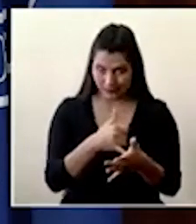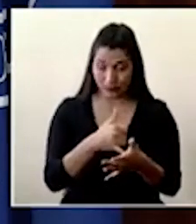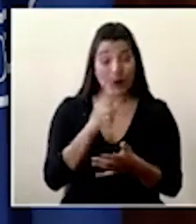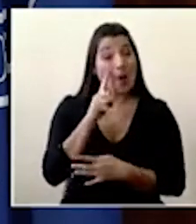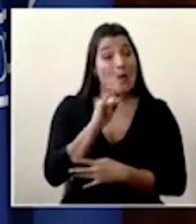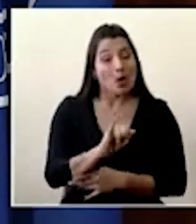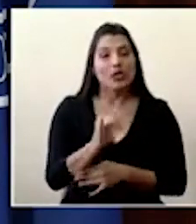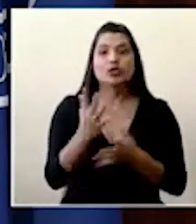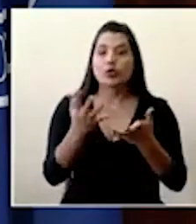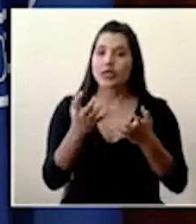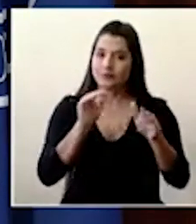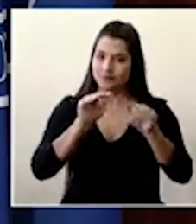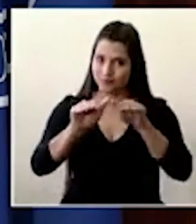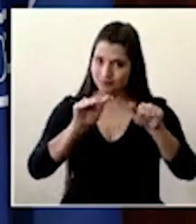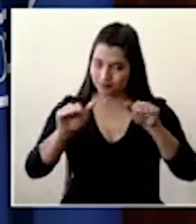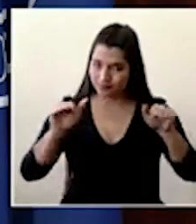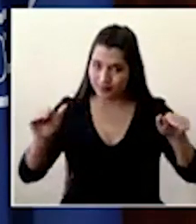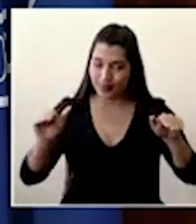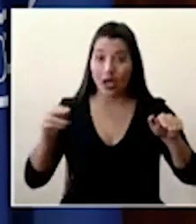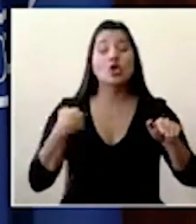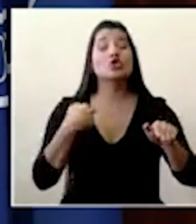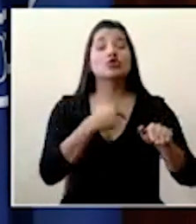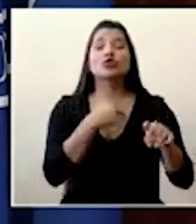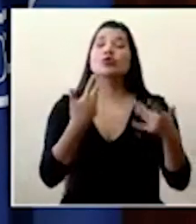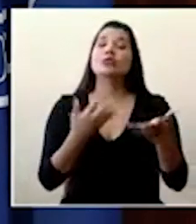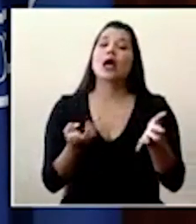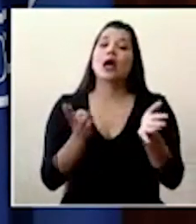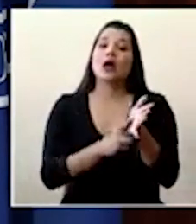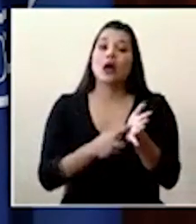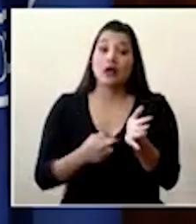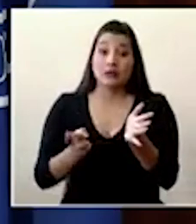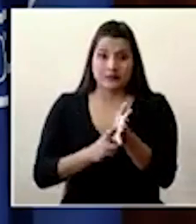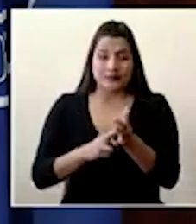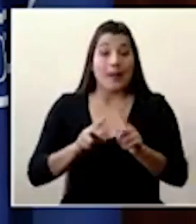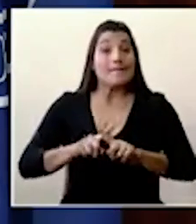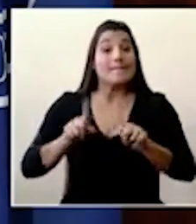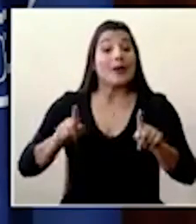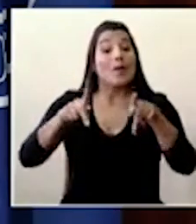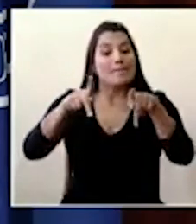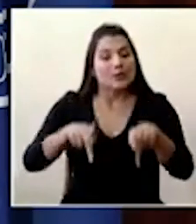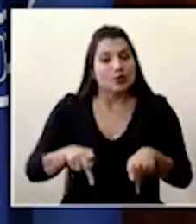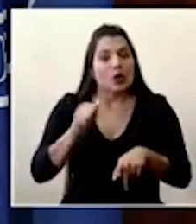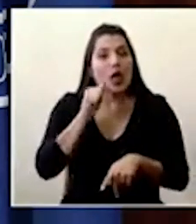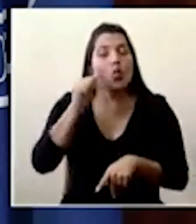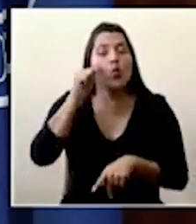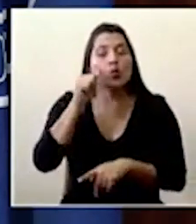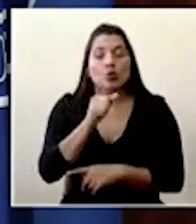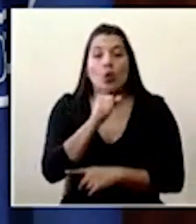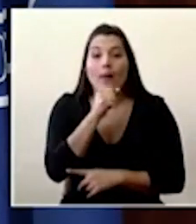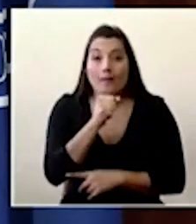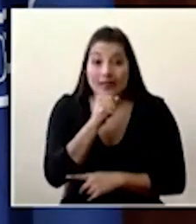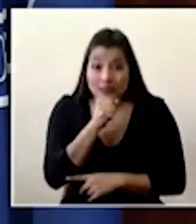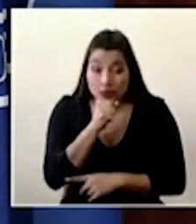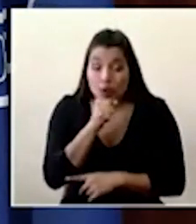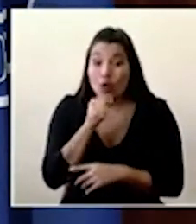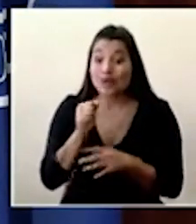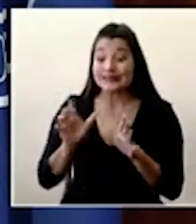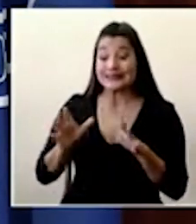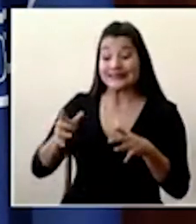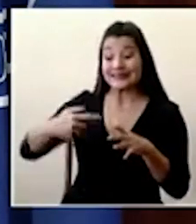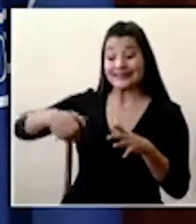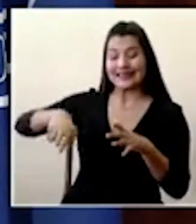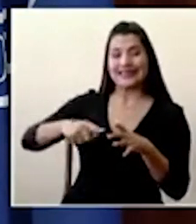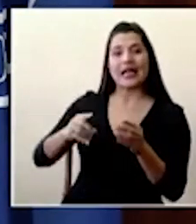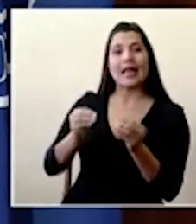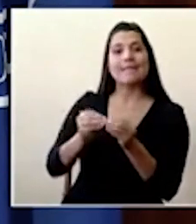llamado porque es cierto que ya hemos reiterado que las personas adultas mayores son de las más susceptibles de